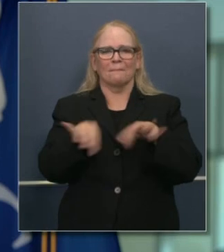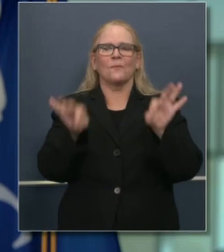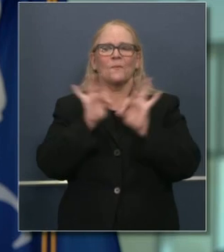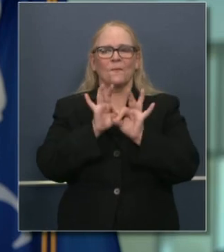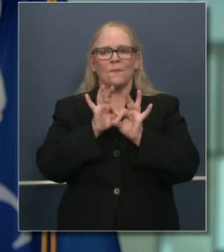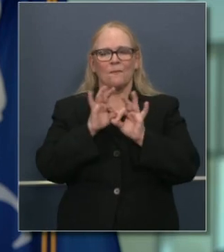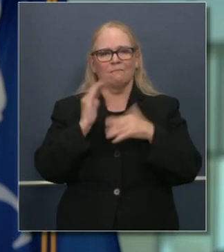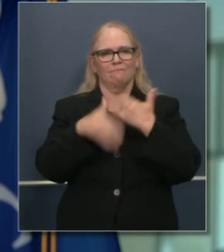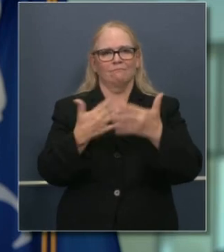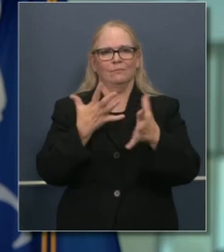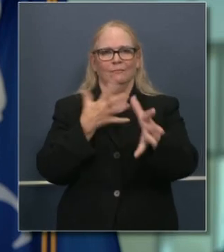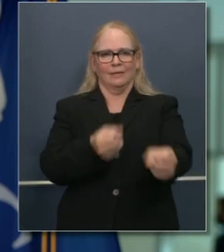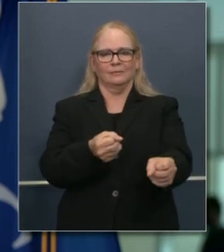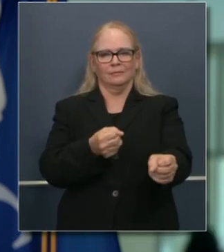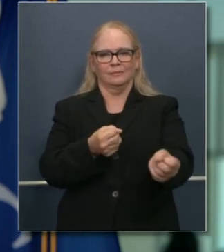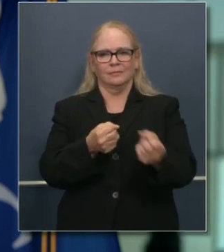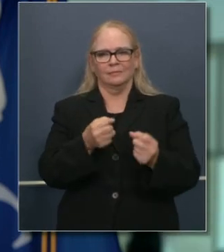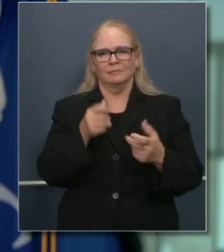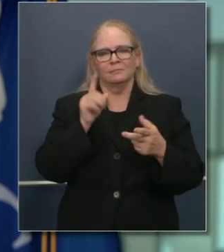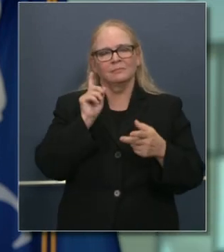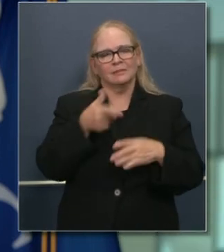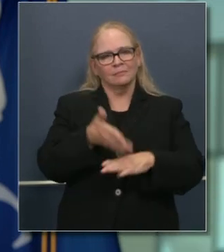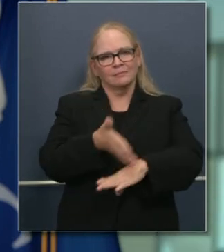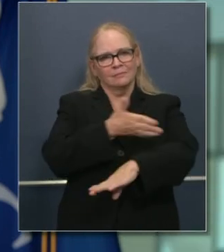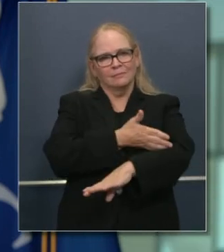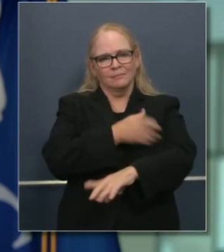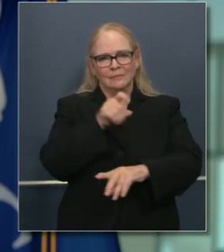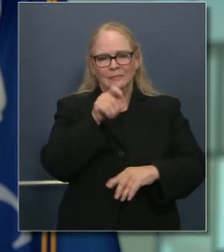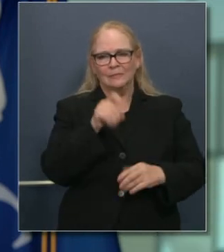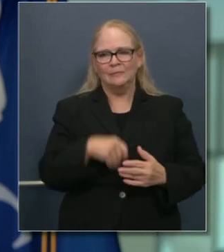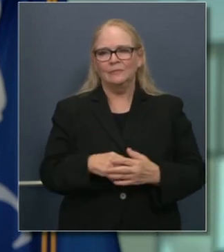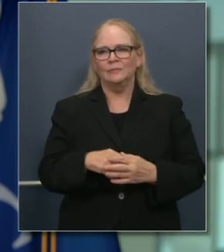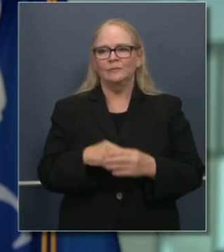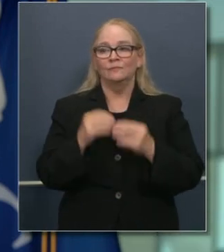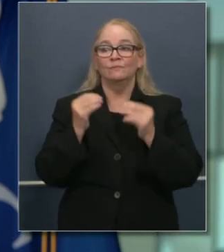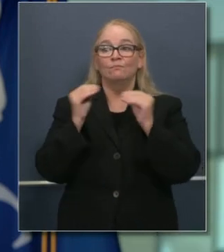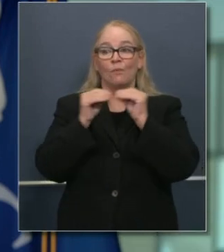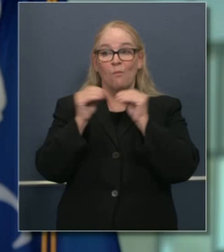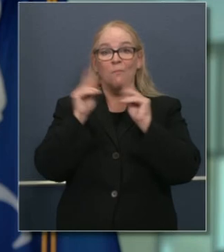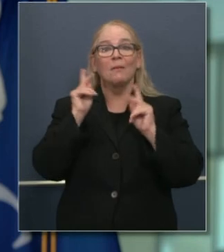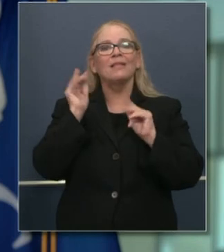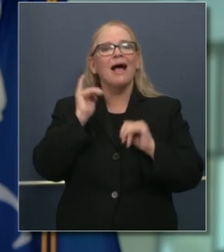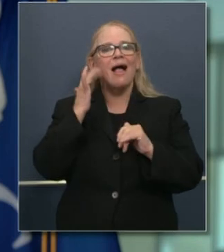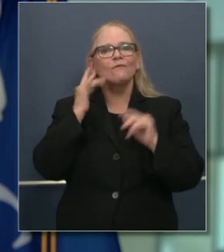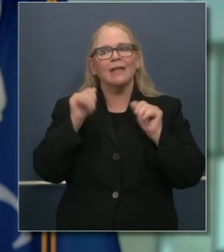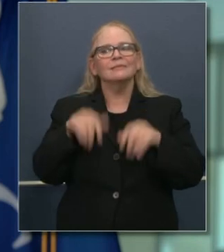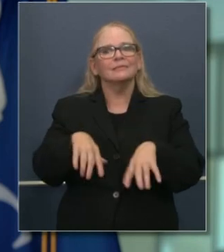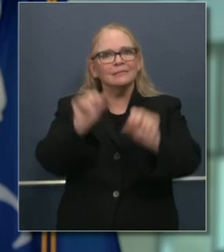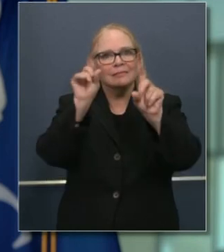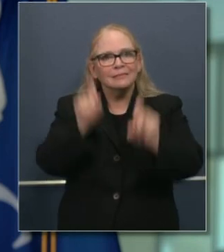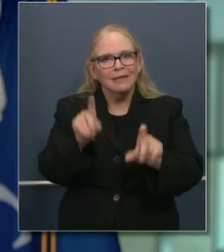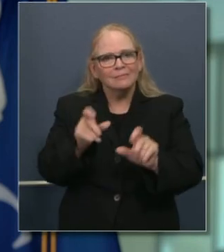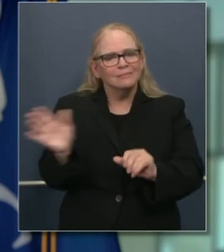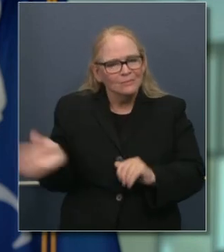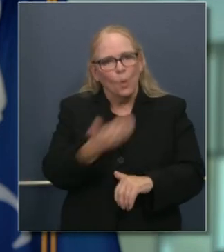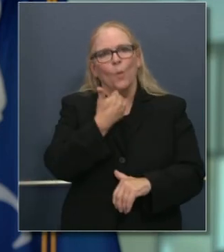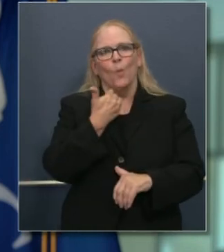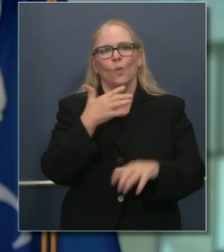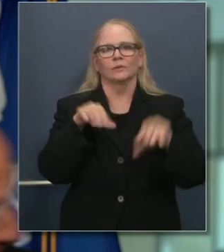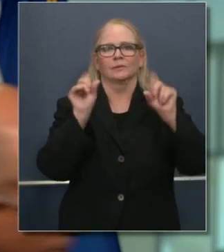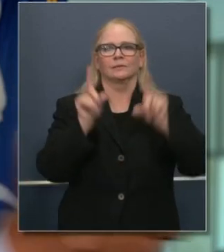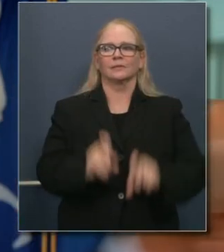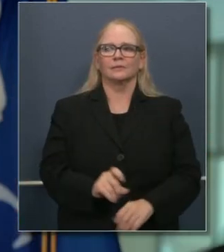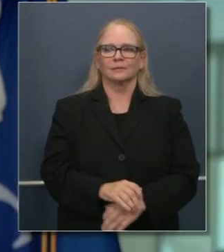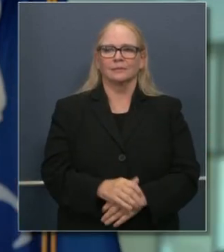aumente el tiempo de los resultados de las pruebas, para que en otras partes de California la gente pueda recibir pruebas y que